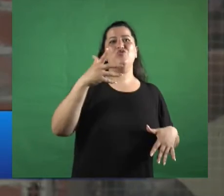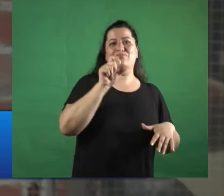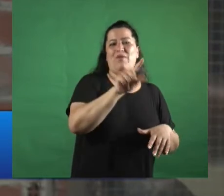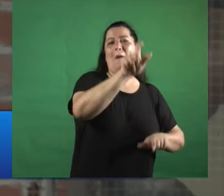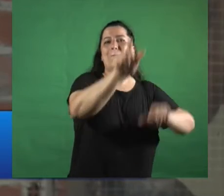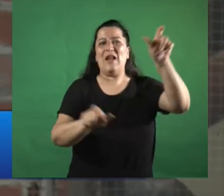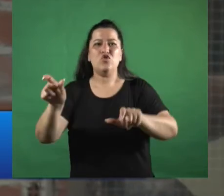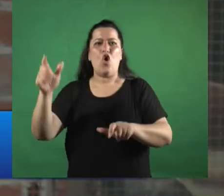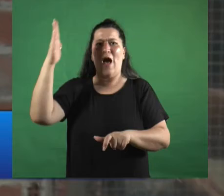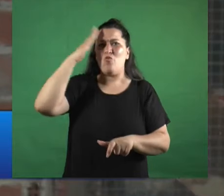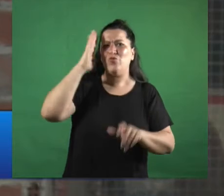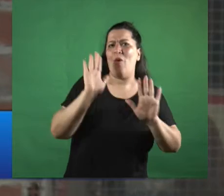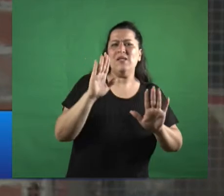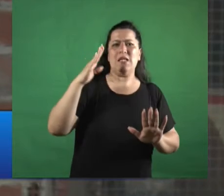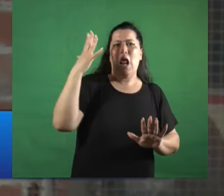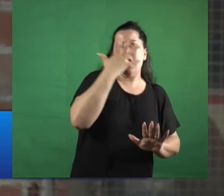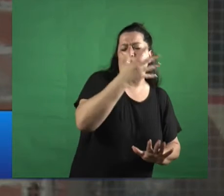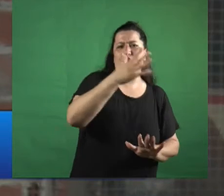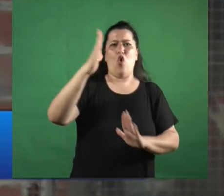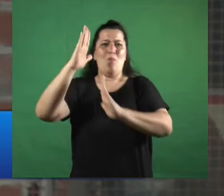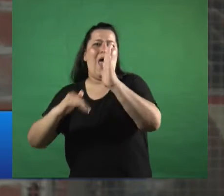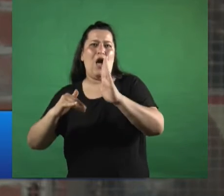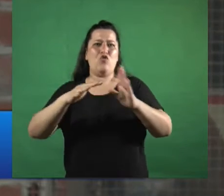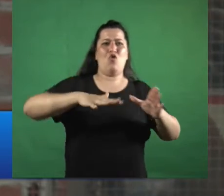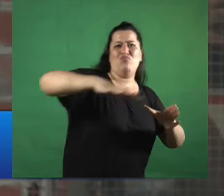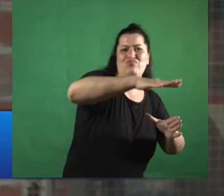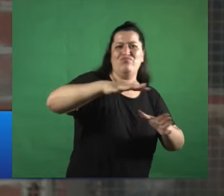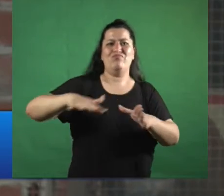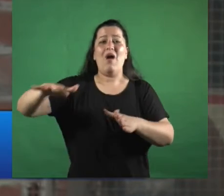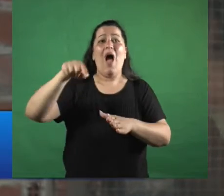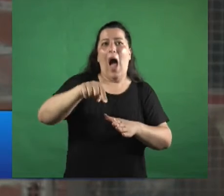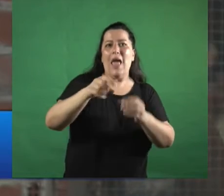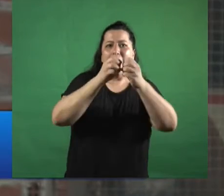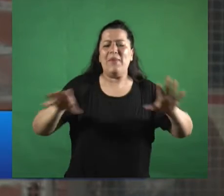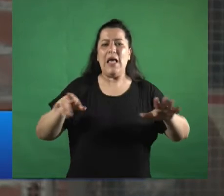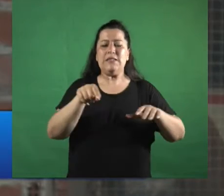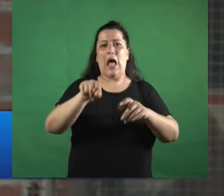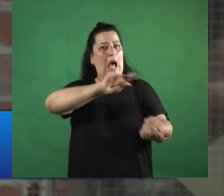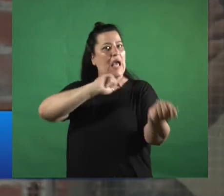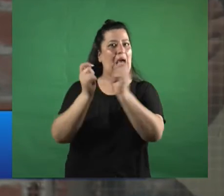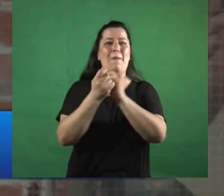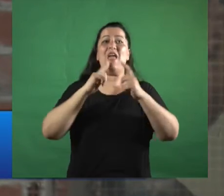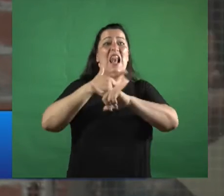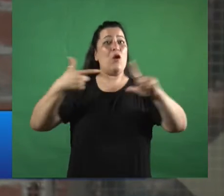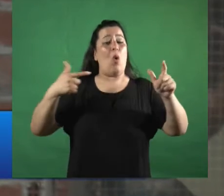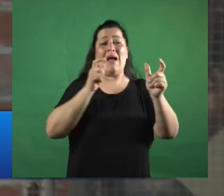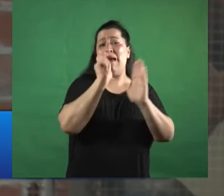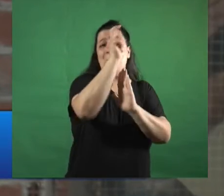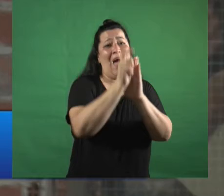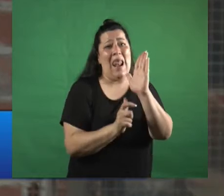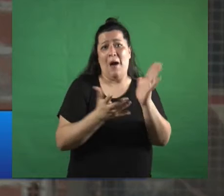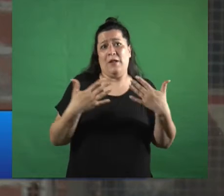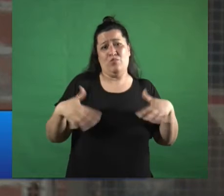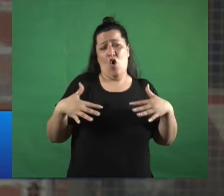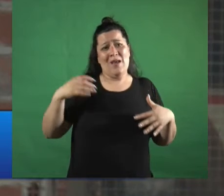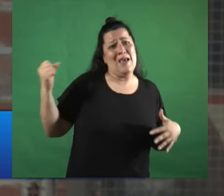culturas a poblaciones y ahí arranca todo un derrotero que carga el lenguaje obviamente el lenguaje como otra de las instituciones